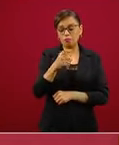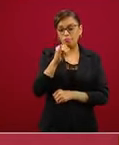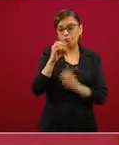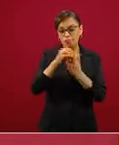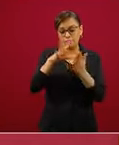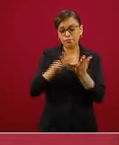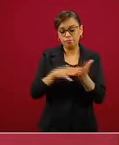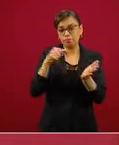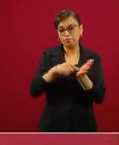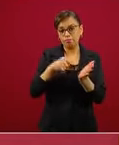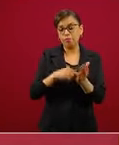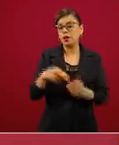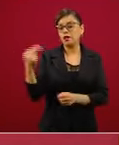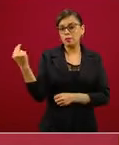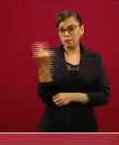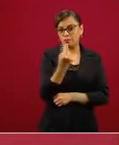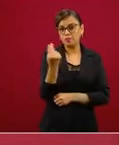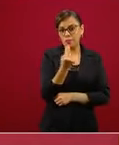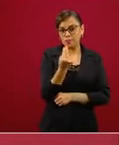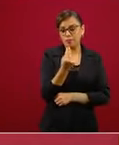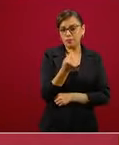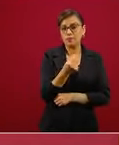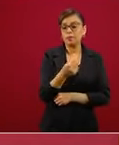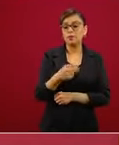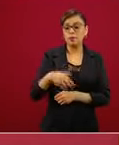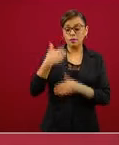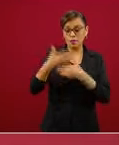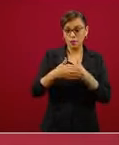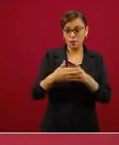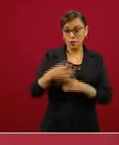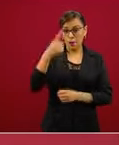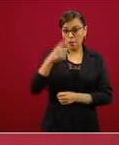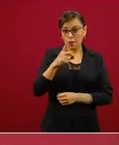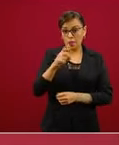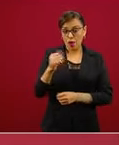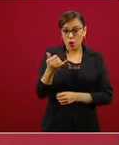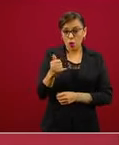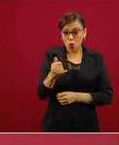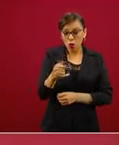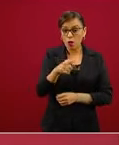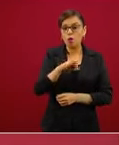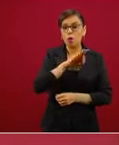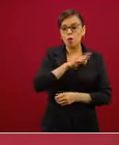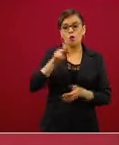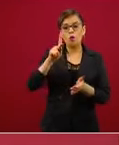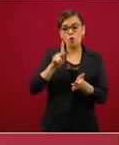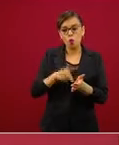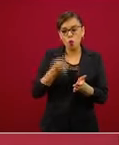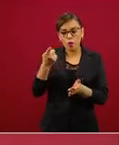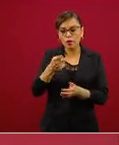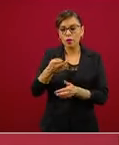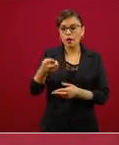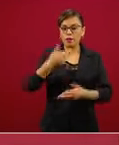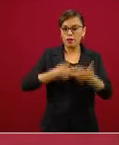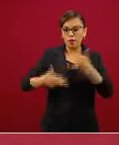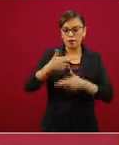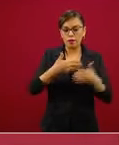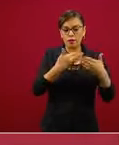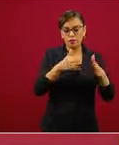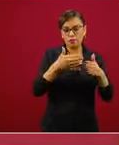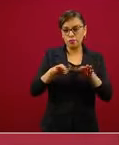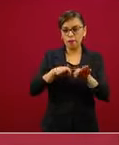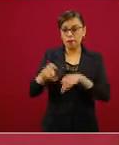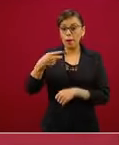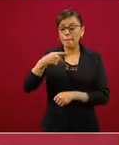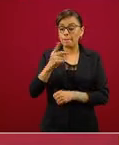del primero de junio puedan regresar a operar con un gran cuidado de medidas de